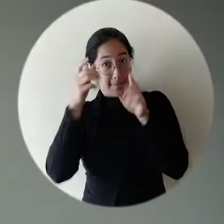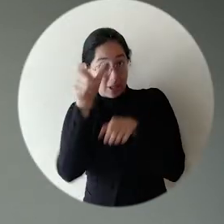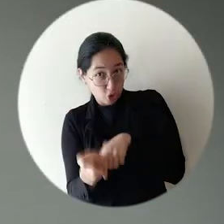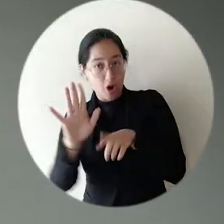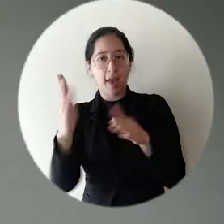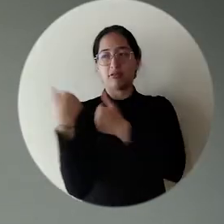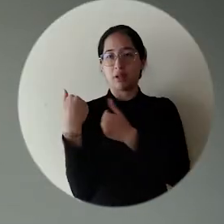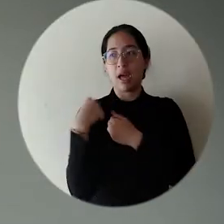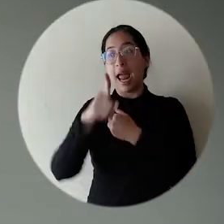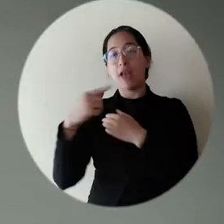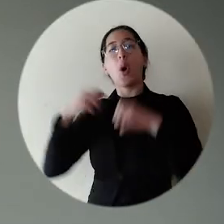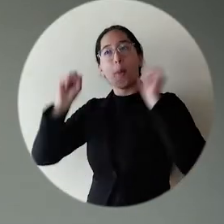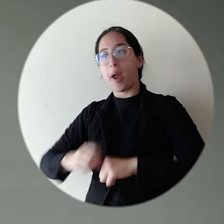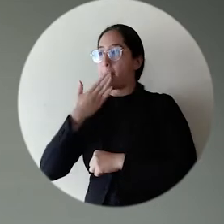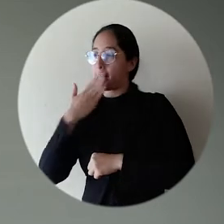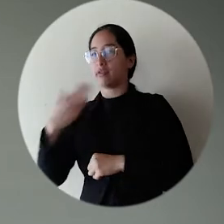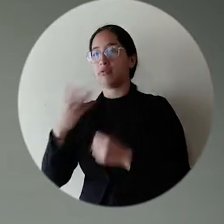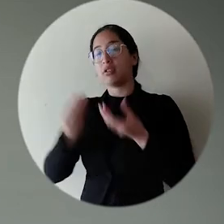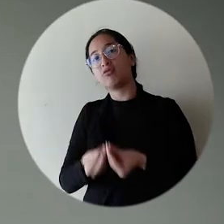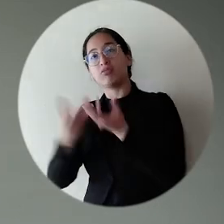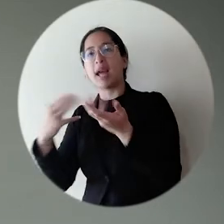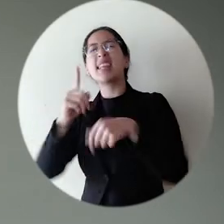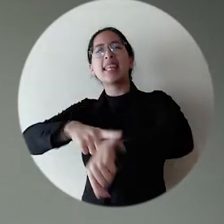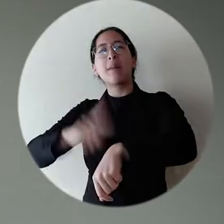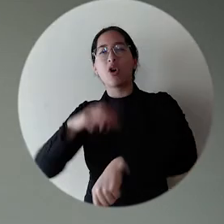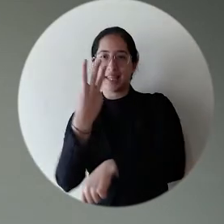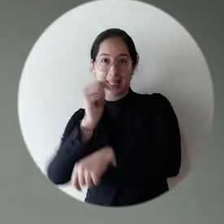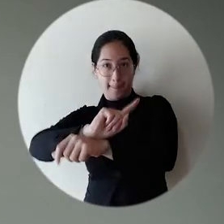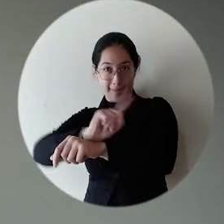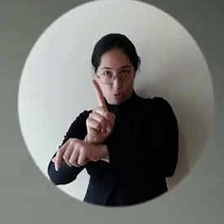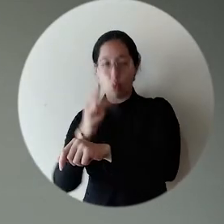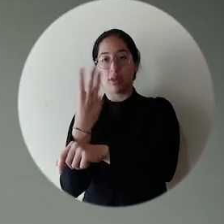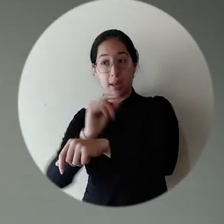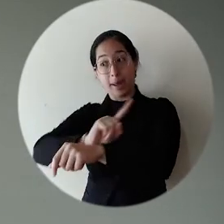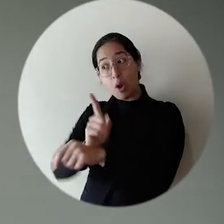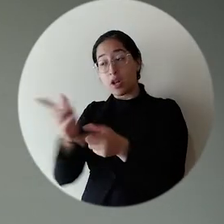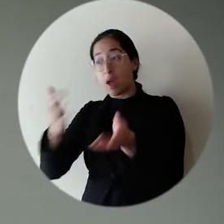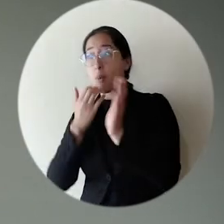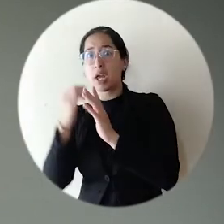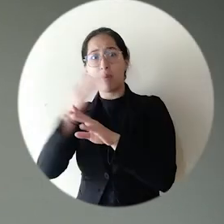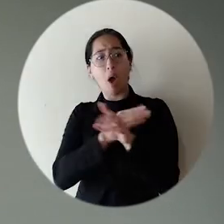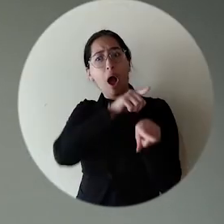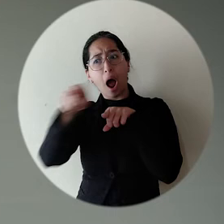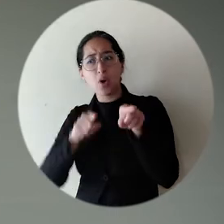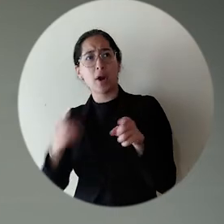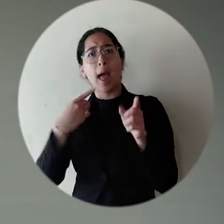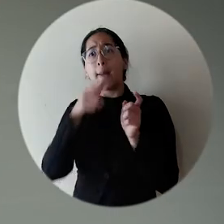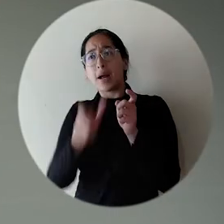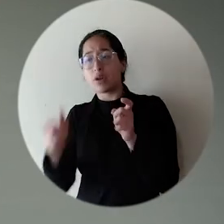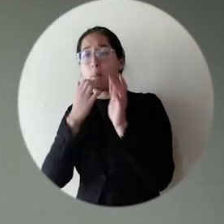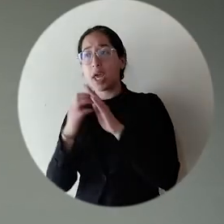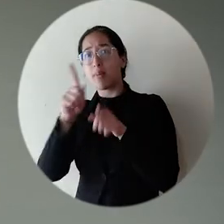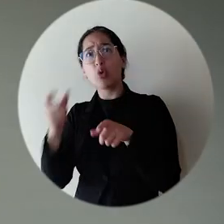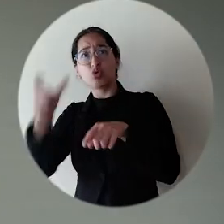encargado de autorizar el préstamo de hasta por media hora de estos elementos. Siempre y cuando no haya una persona que esté demandando